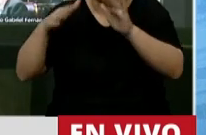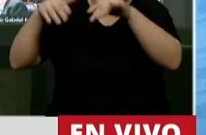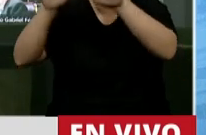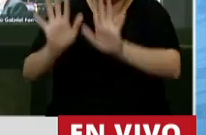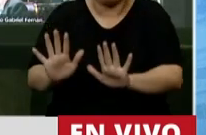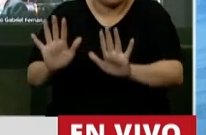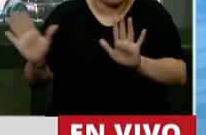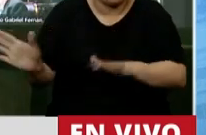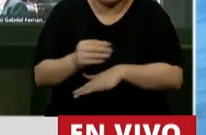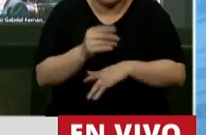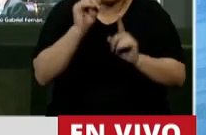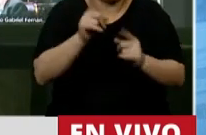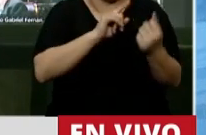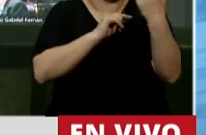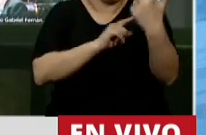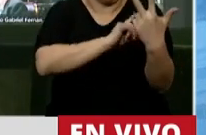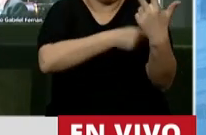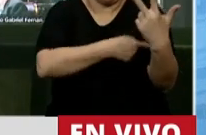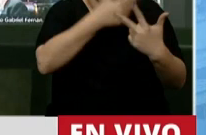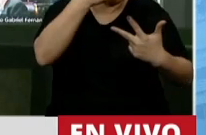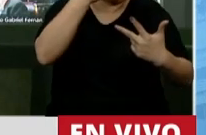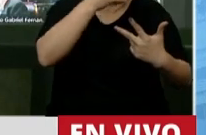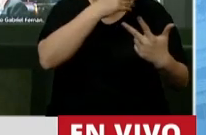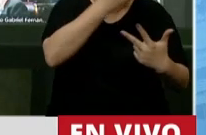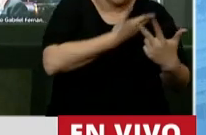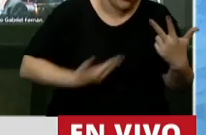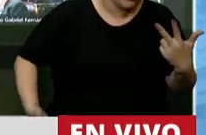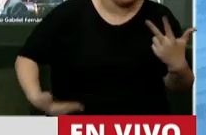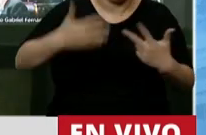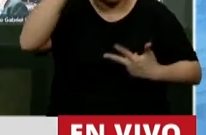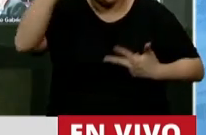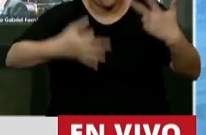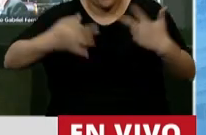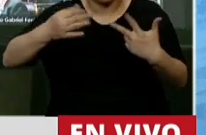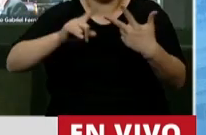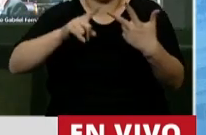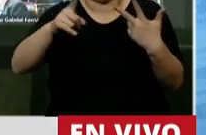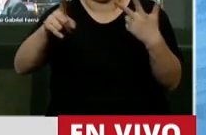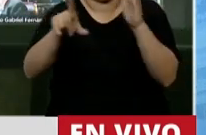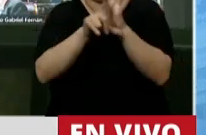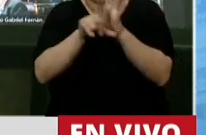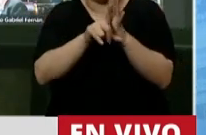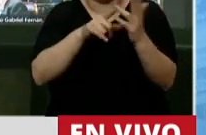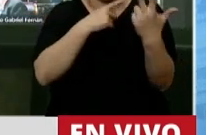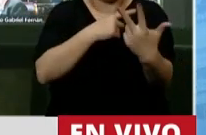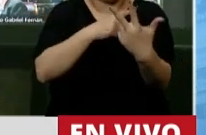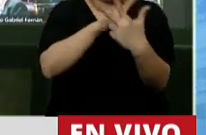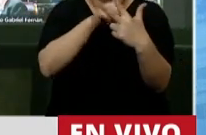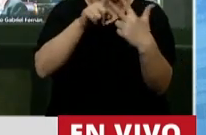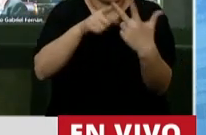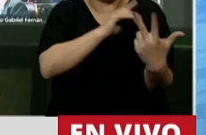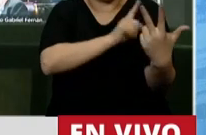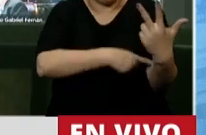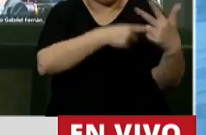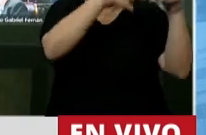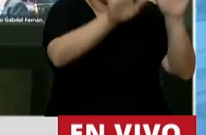los tres poderes también, el poder ejecutivo, el poder legislativo y el poder judicial. Esta ley busca eso, que tengamos capacitación constante.